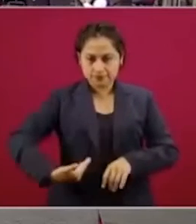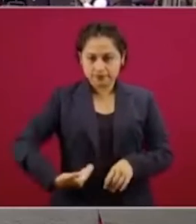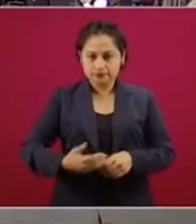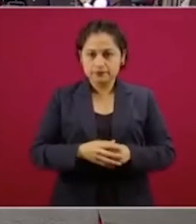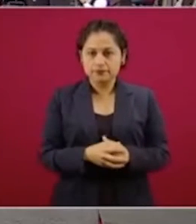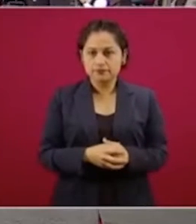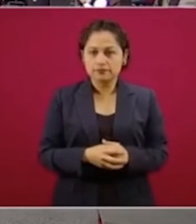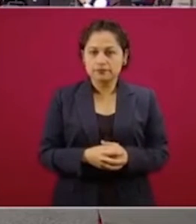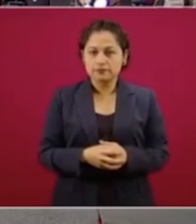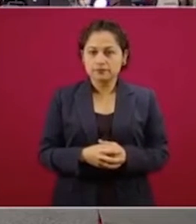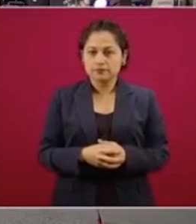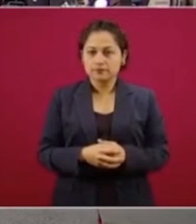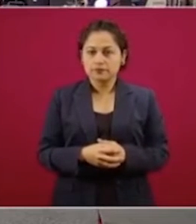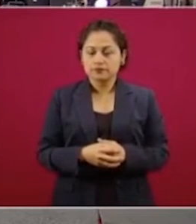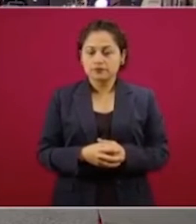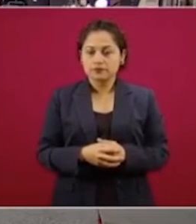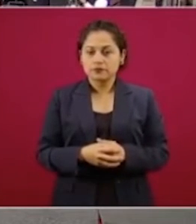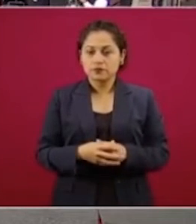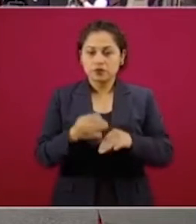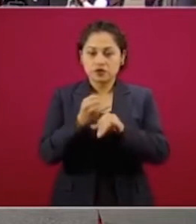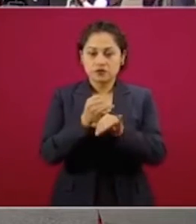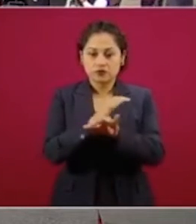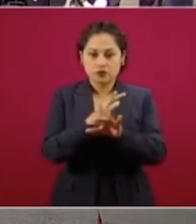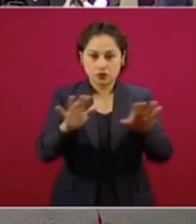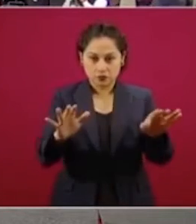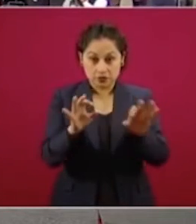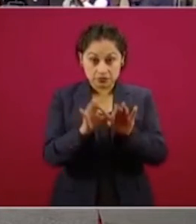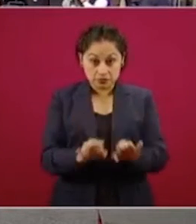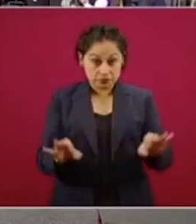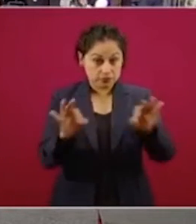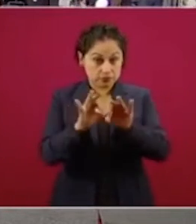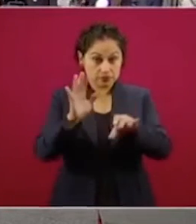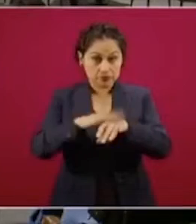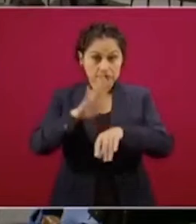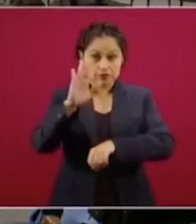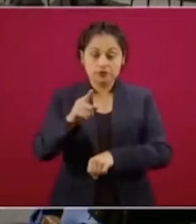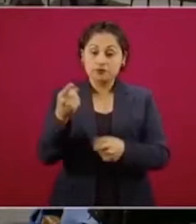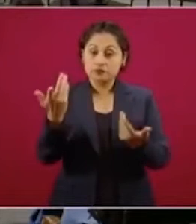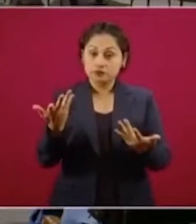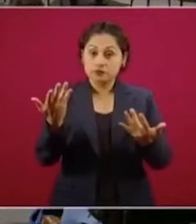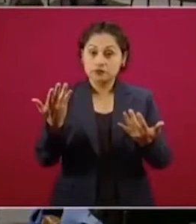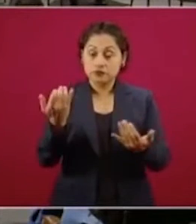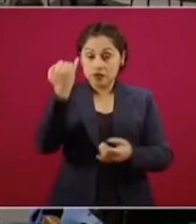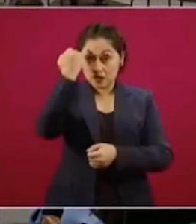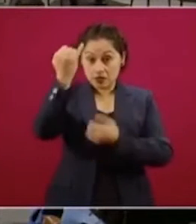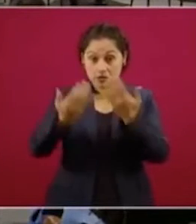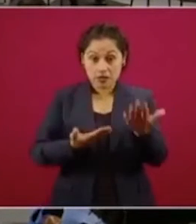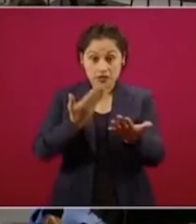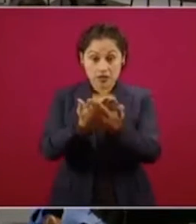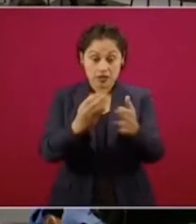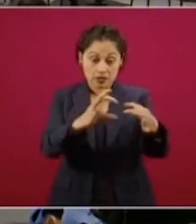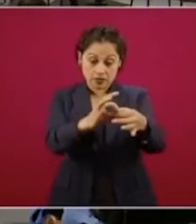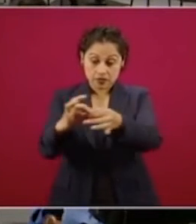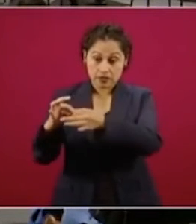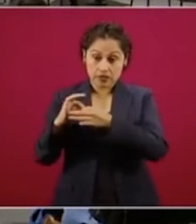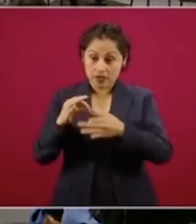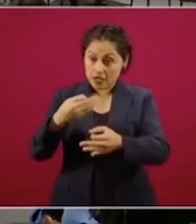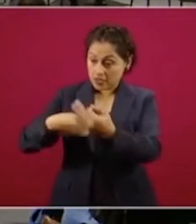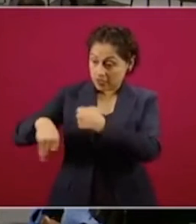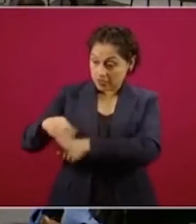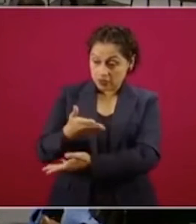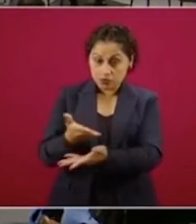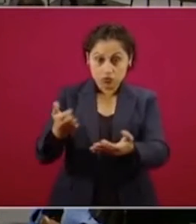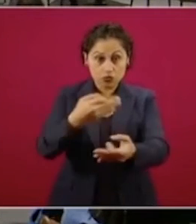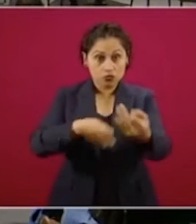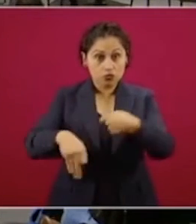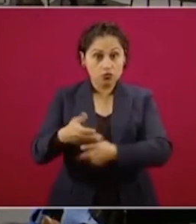Los datos principales resumidos de la siguiente manera, gracias a esta iniciativa en la que participan todos ustedes, hasta esta